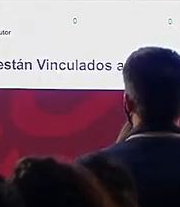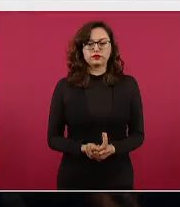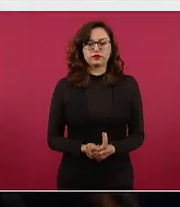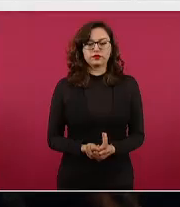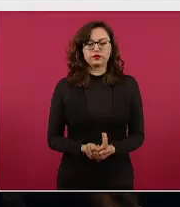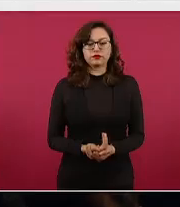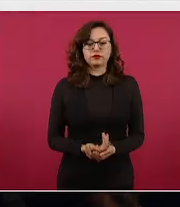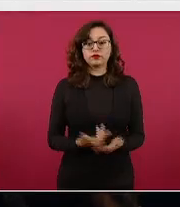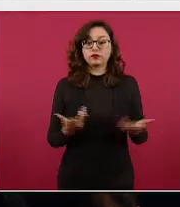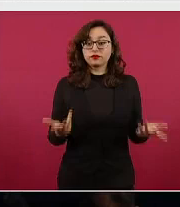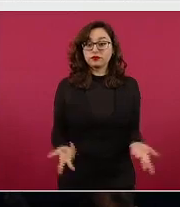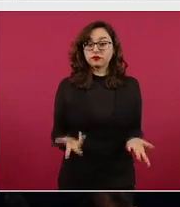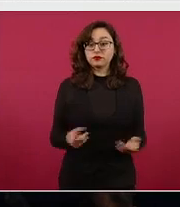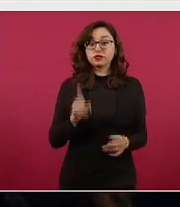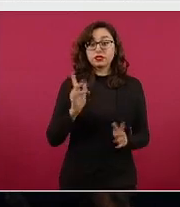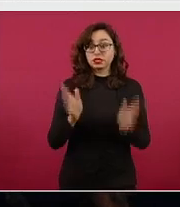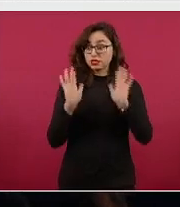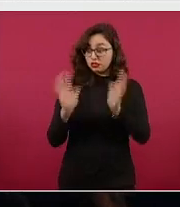pero antes